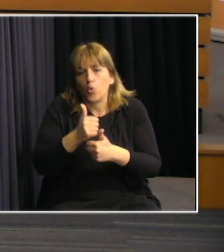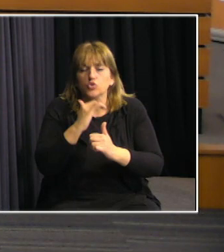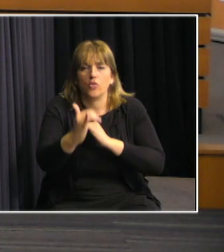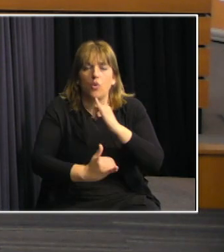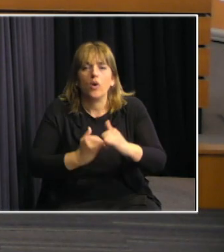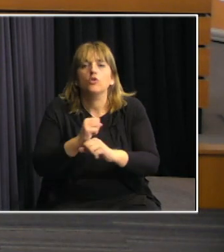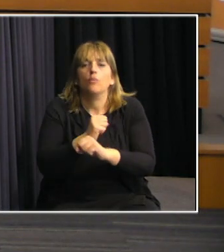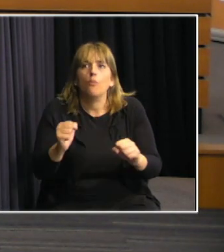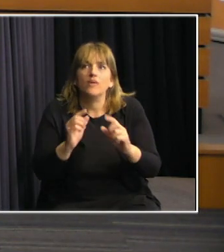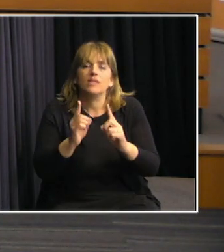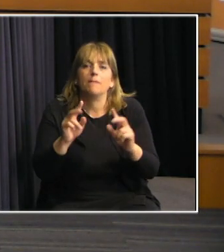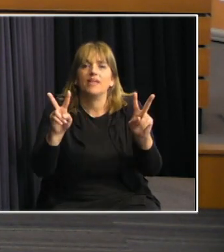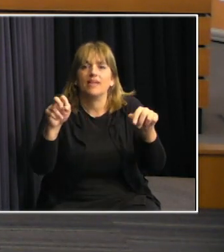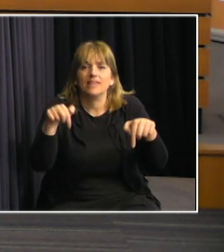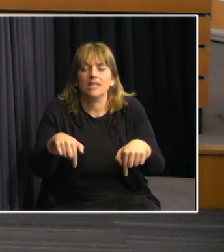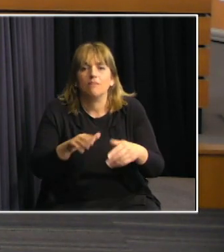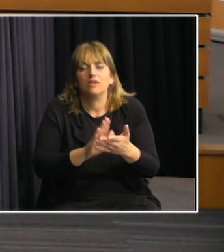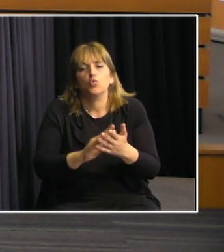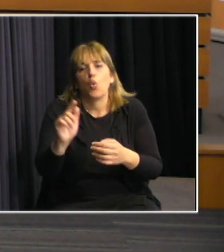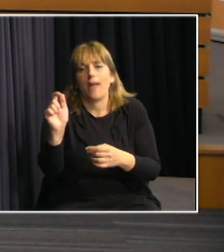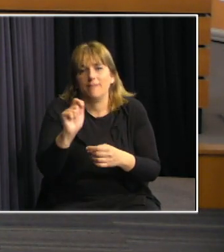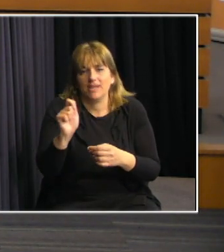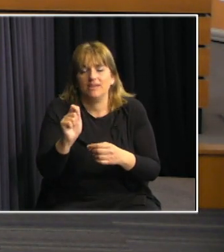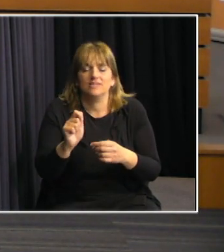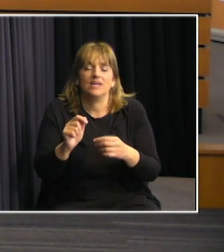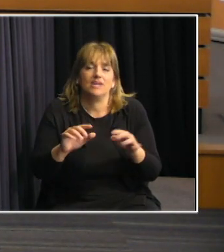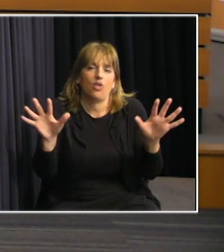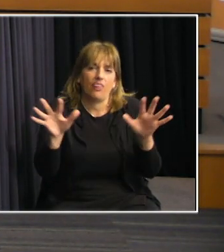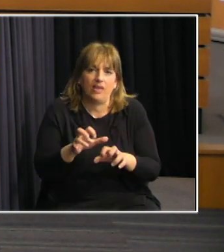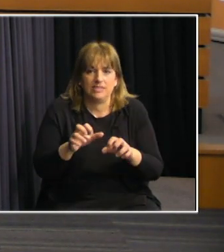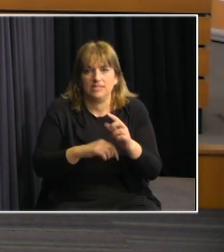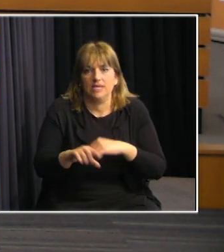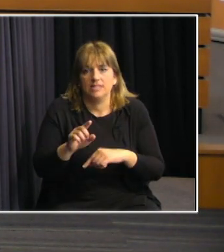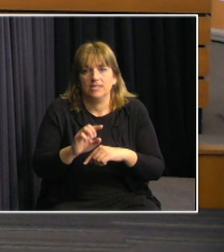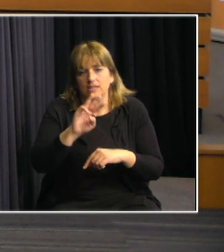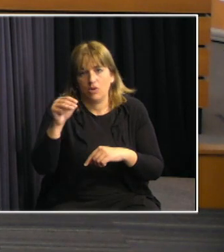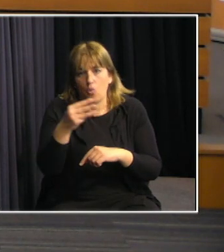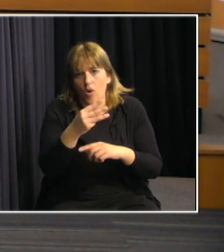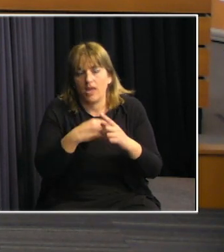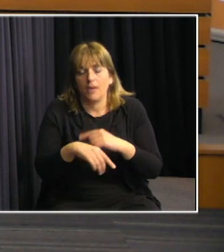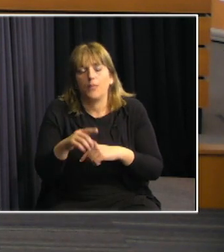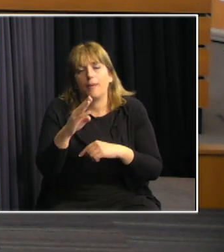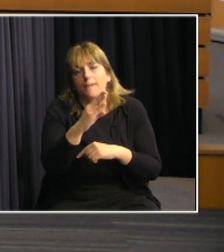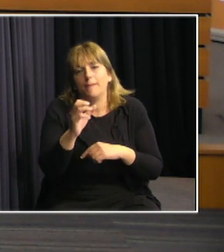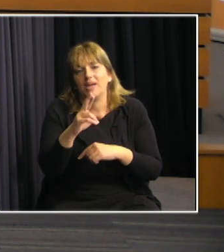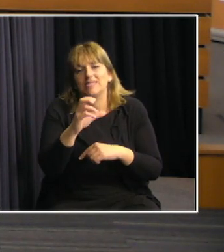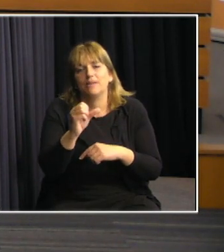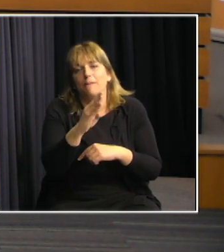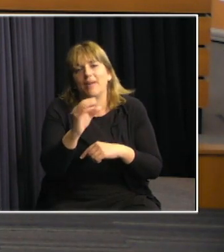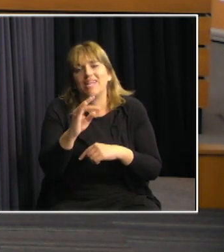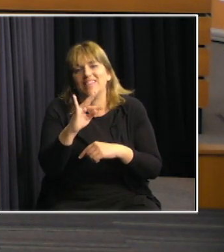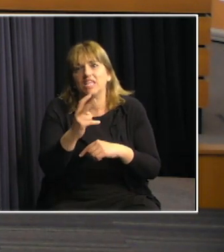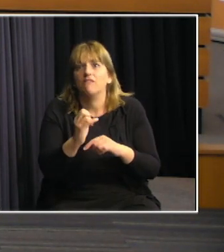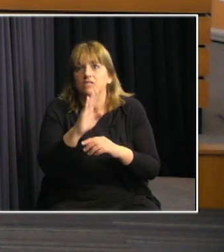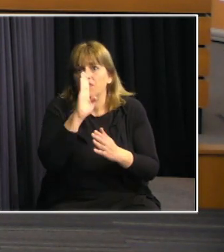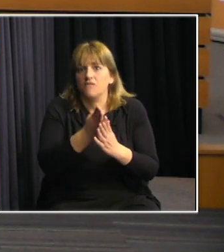cuentos, se aborde la temática de las emergencias y los desastres. En la web de En Perspectiva, ya están disponibles los